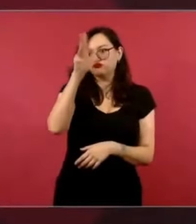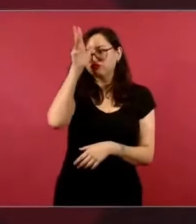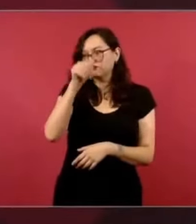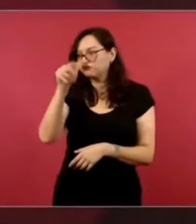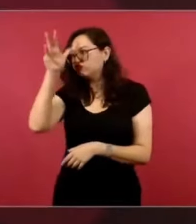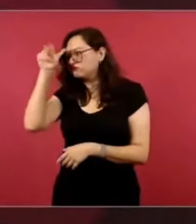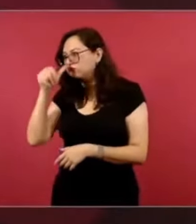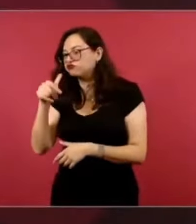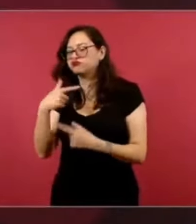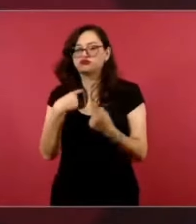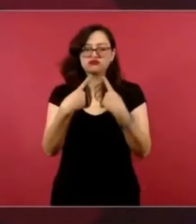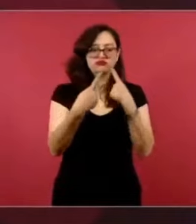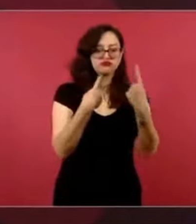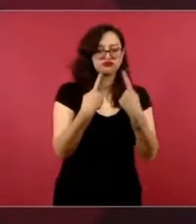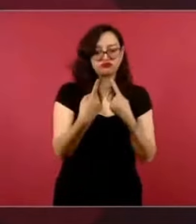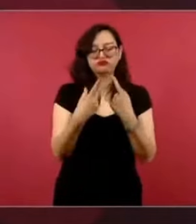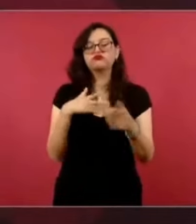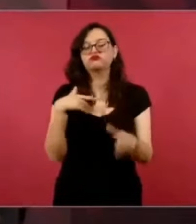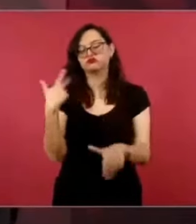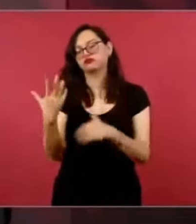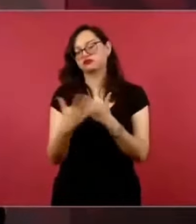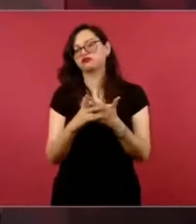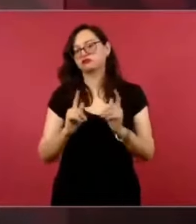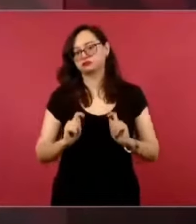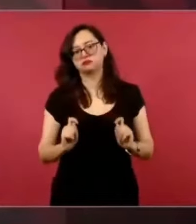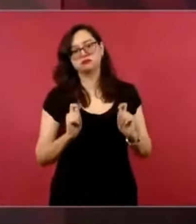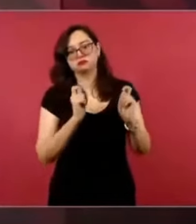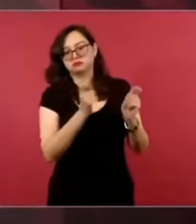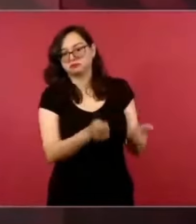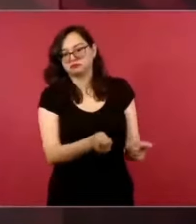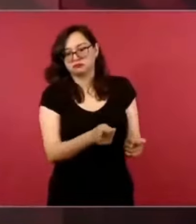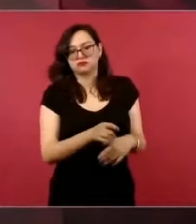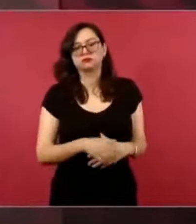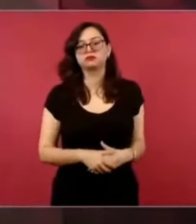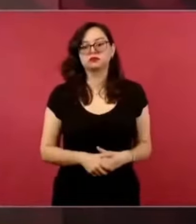para la entrega-recepción.